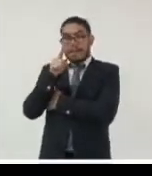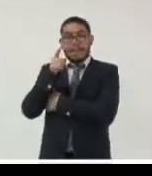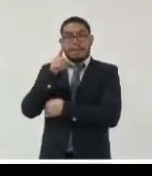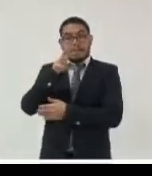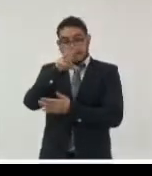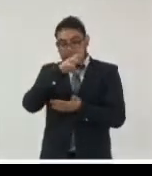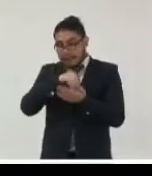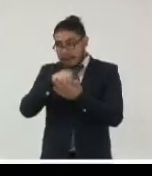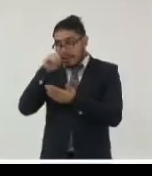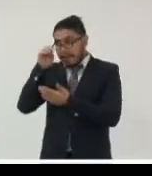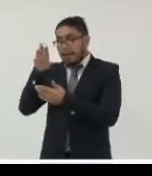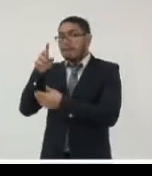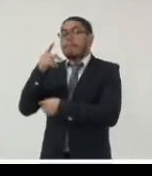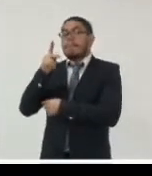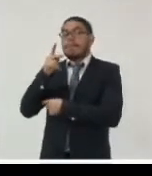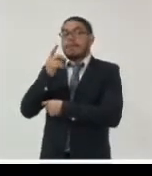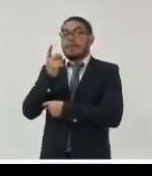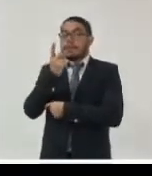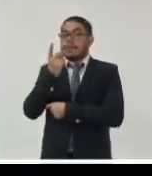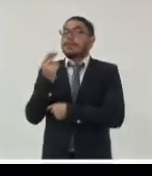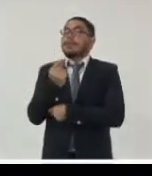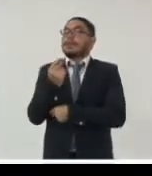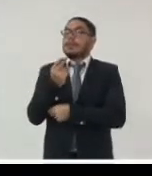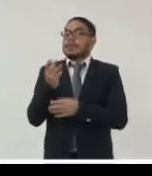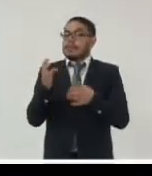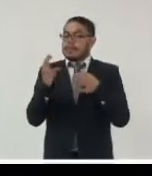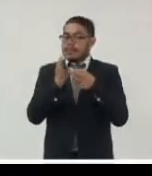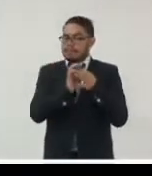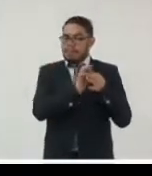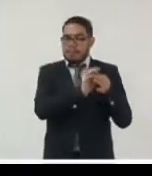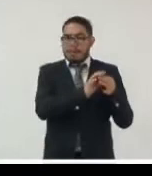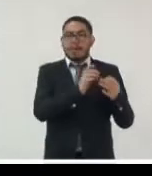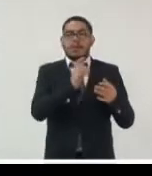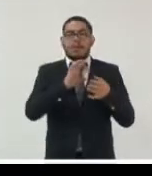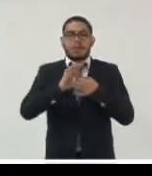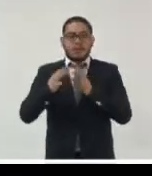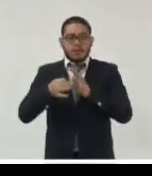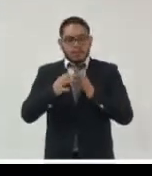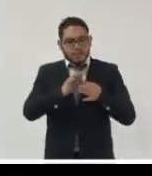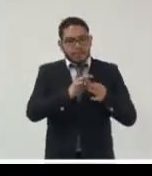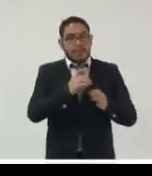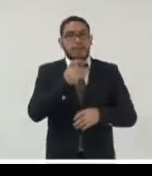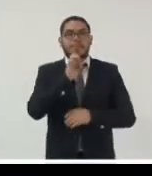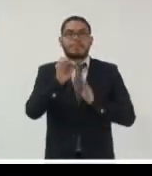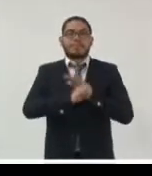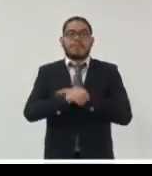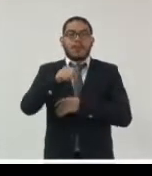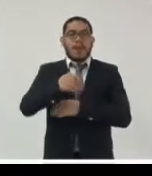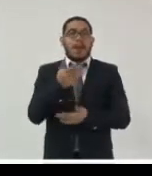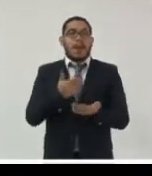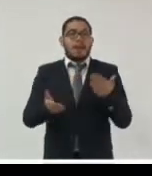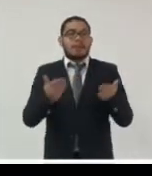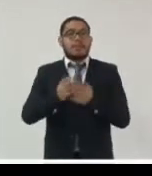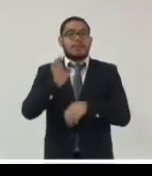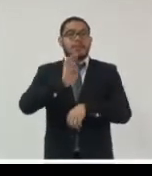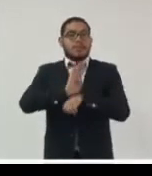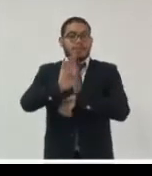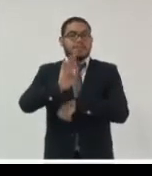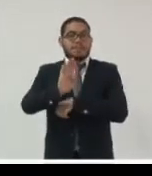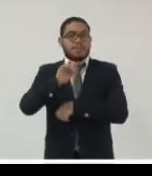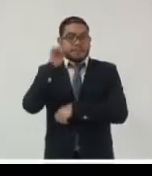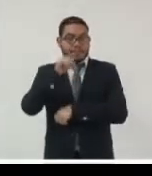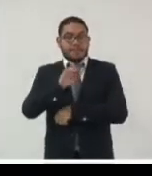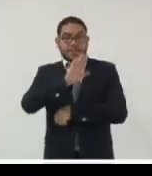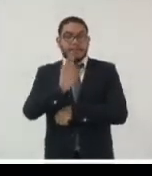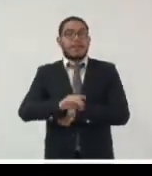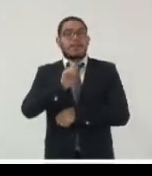deben implementar una cadena de custodia tenemos por ejemplo en Brasil ahora los datos del COVID en